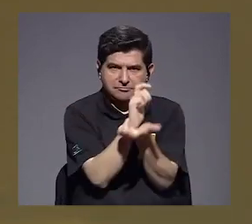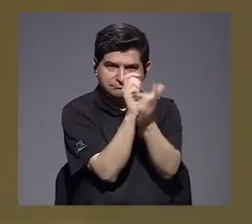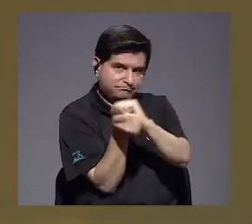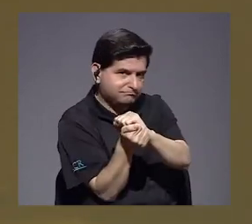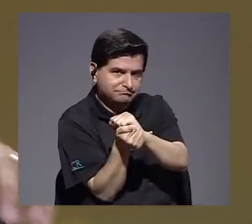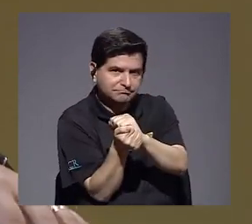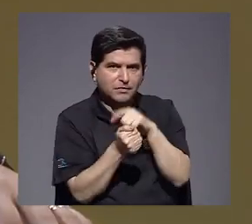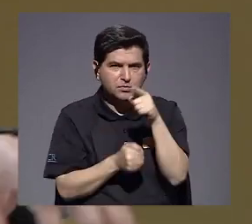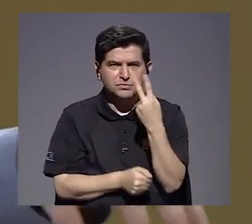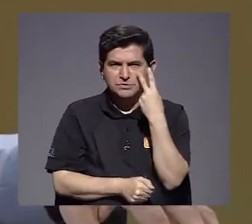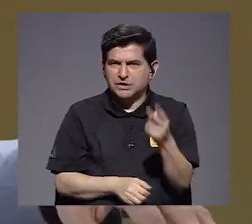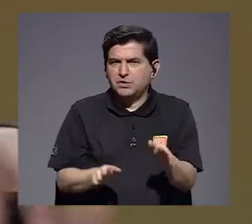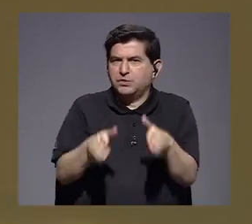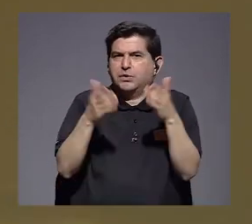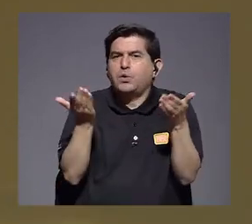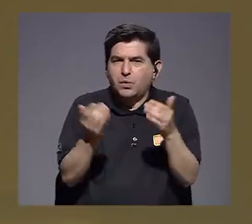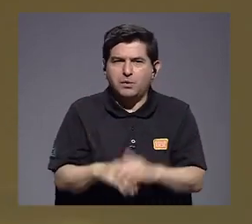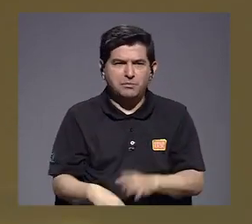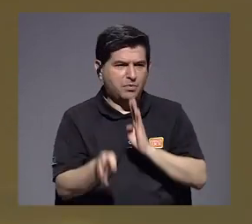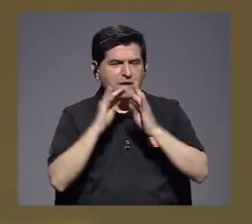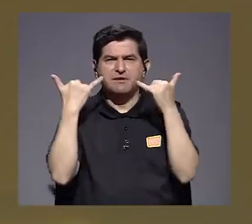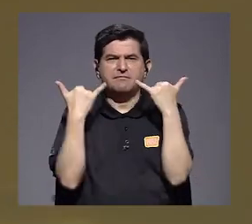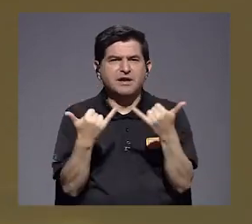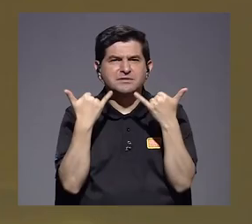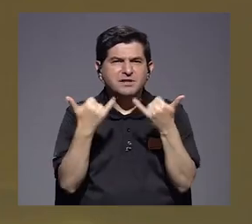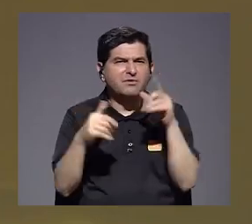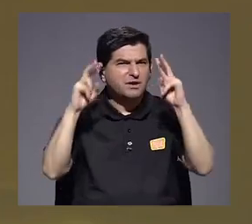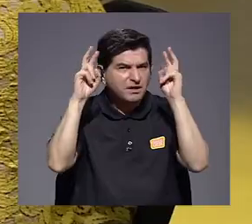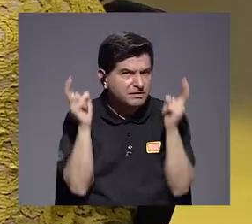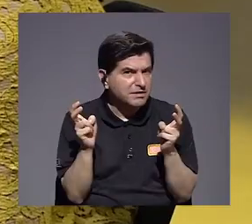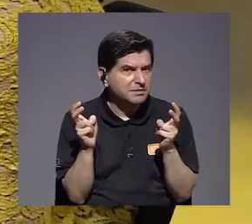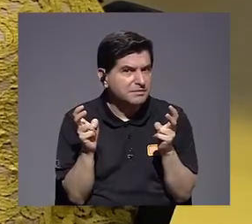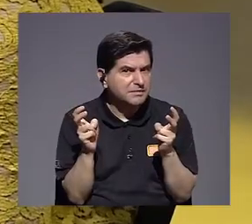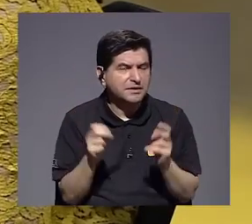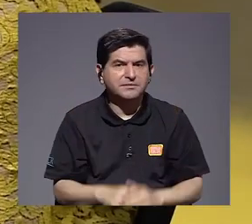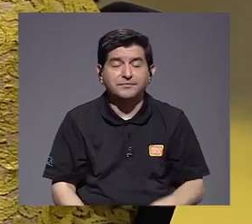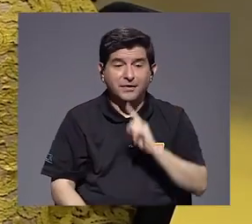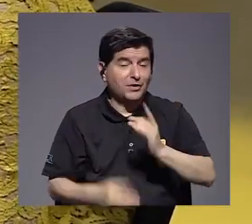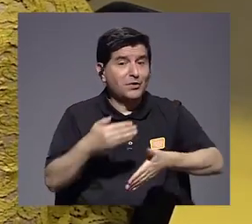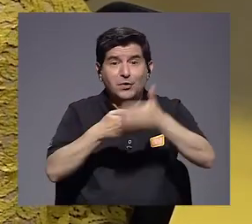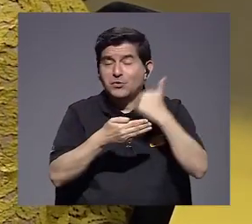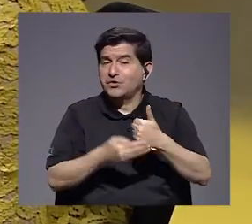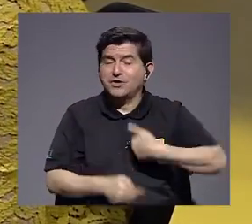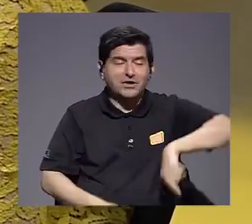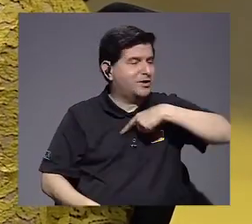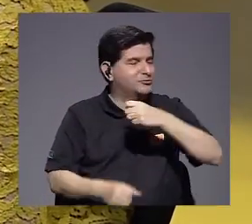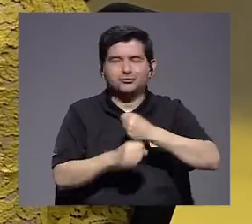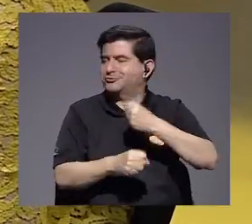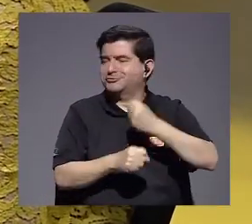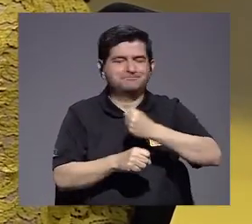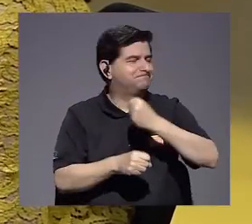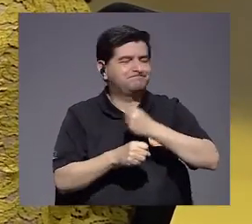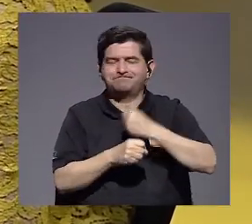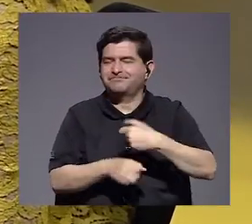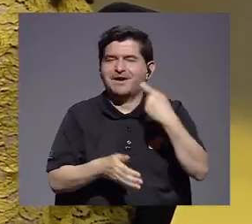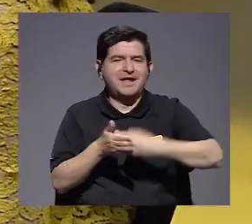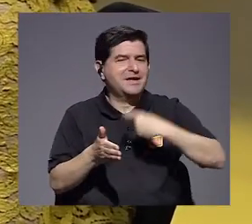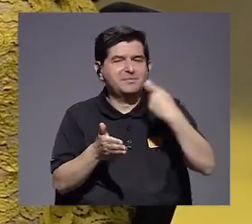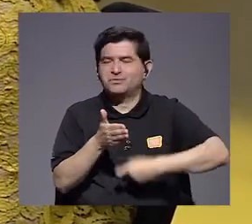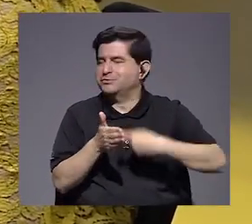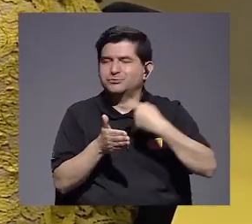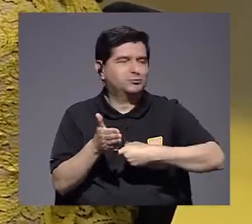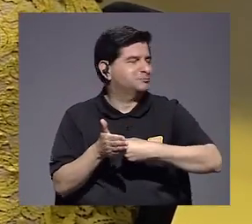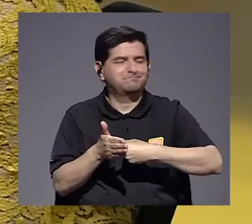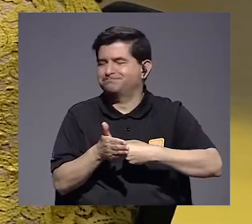¿Cómo lo ve y en qué términos se está hablando en este momento de ese tema? Como le menciono, no estamos trabajando en impuestos aún.